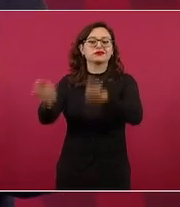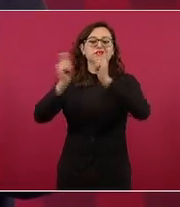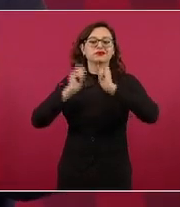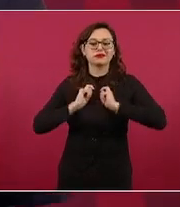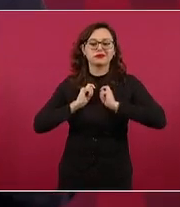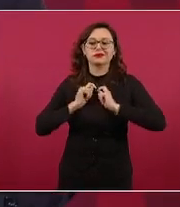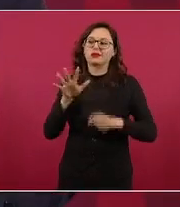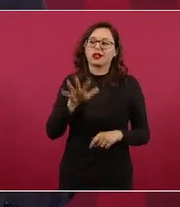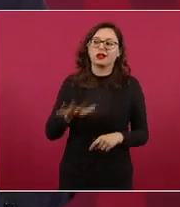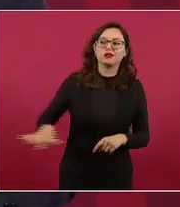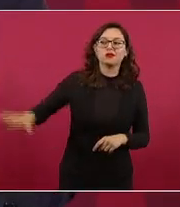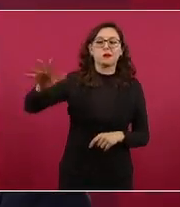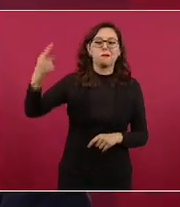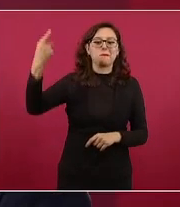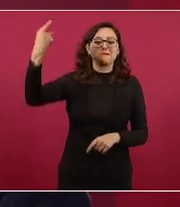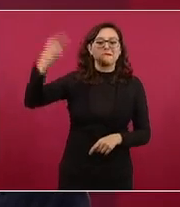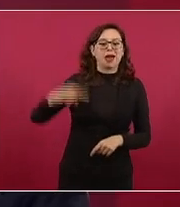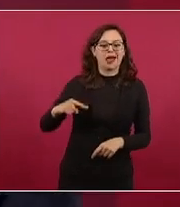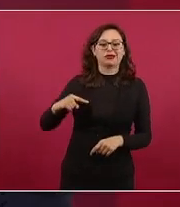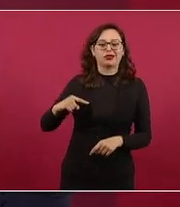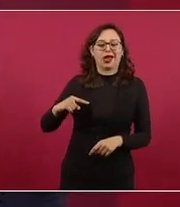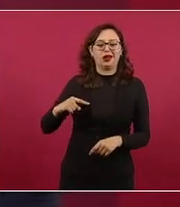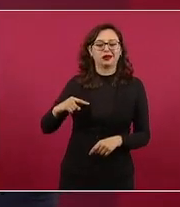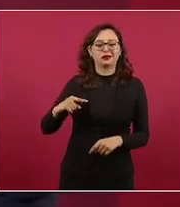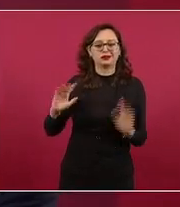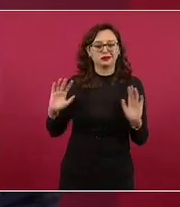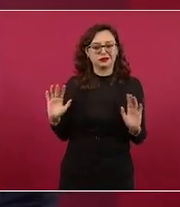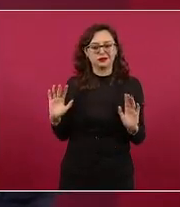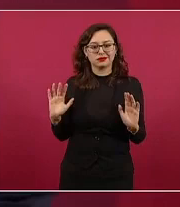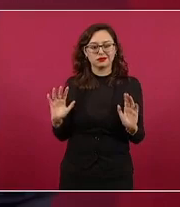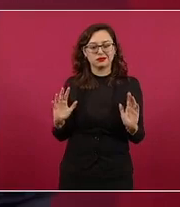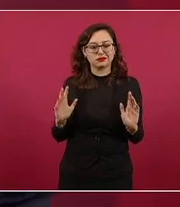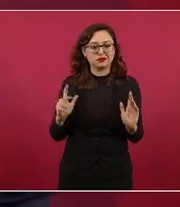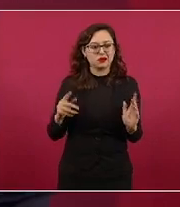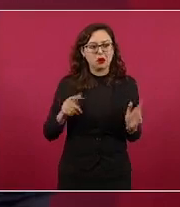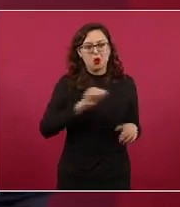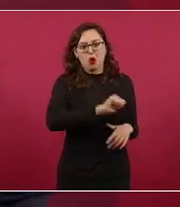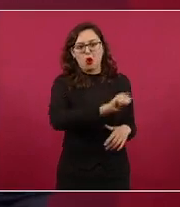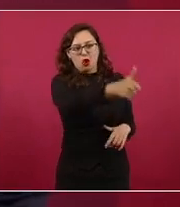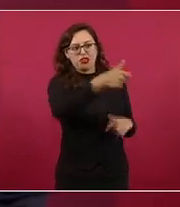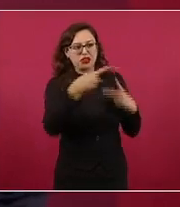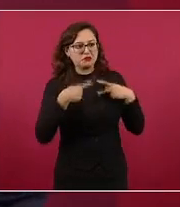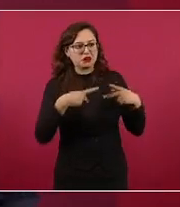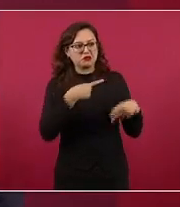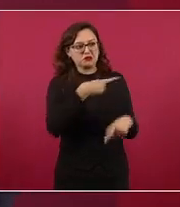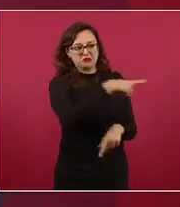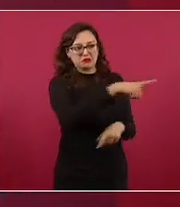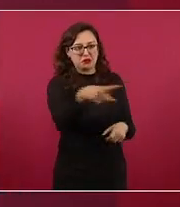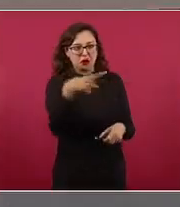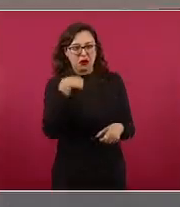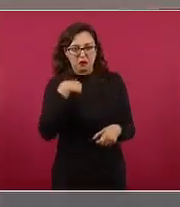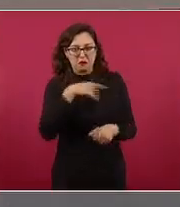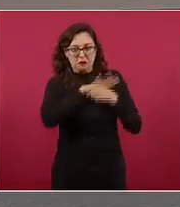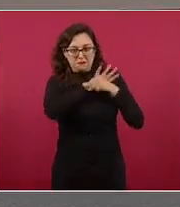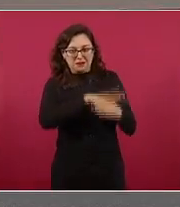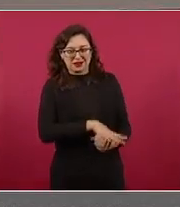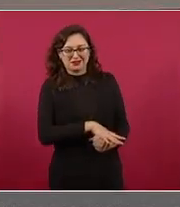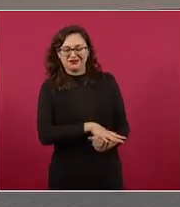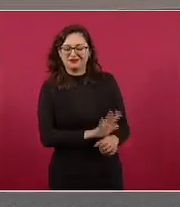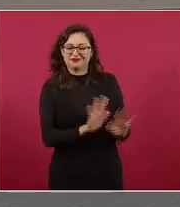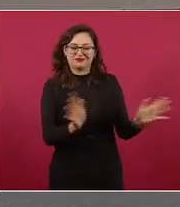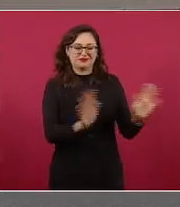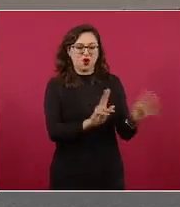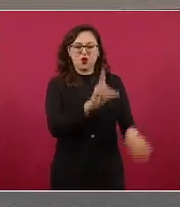nuestro amo el pueblo no aceptamos presiones de grupos de intereses